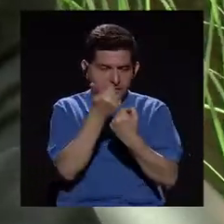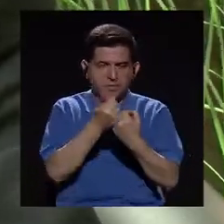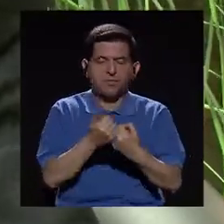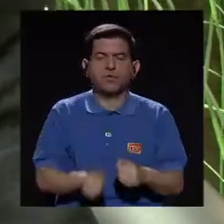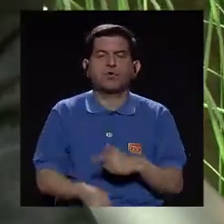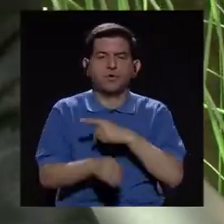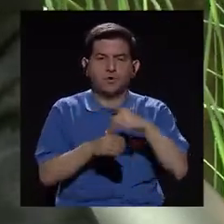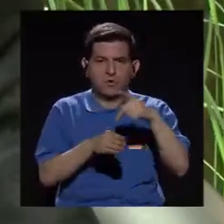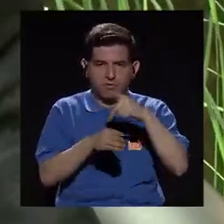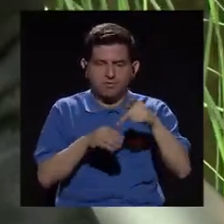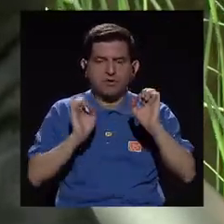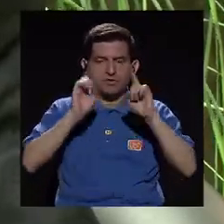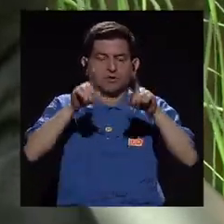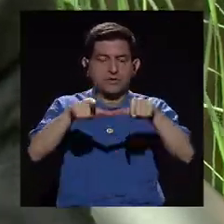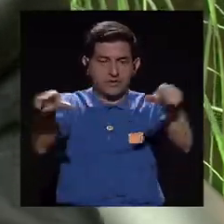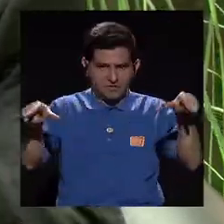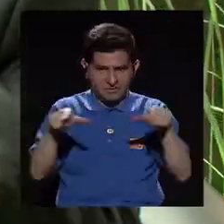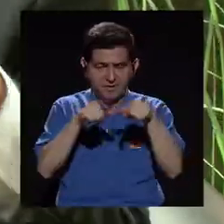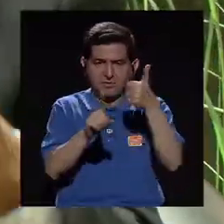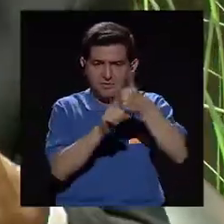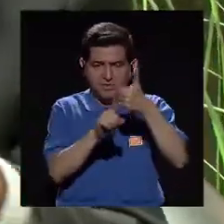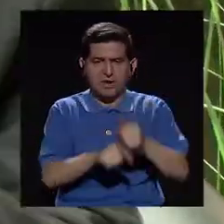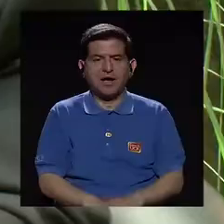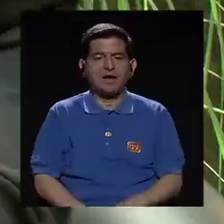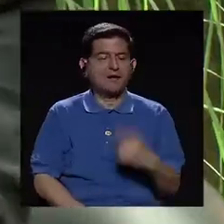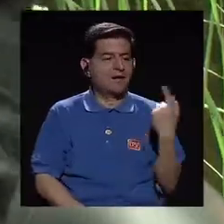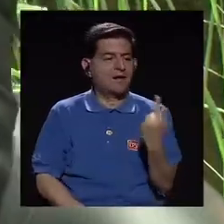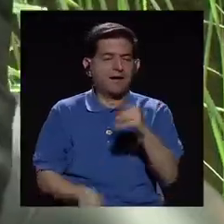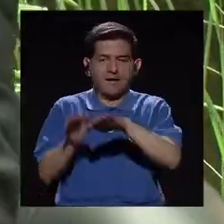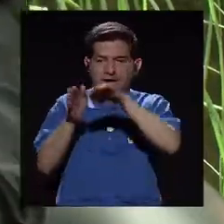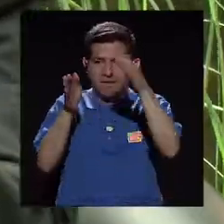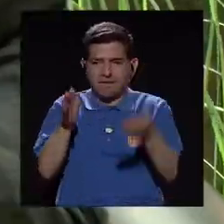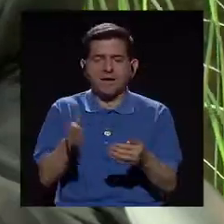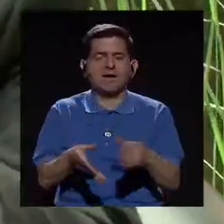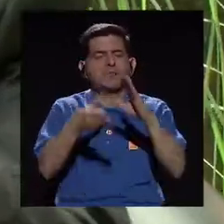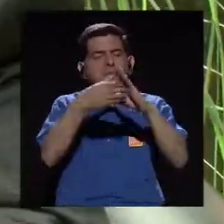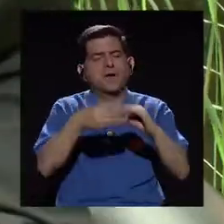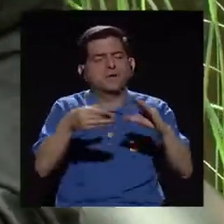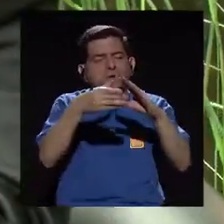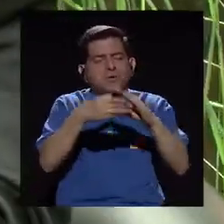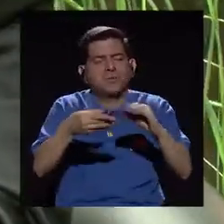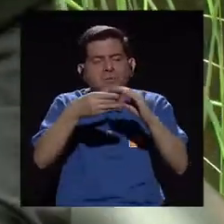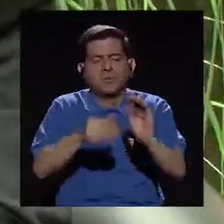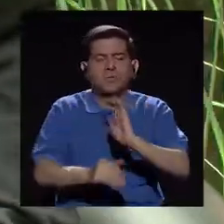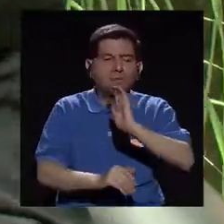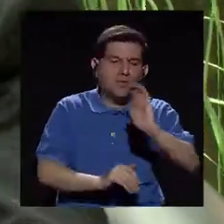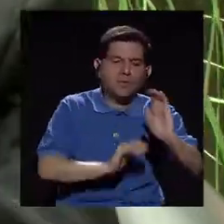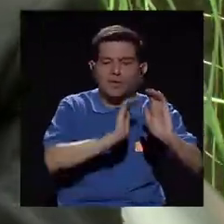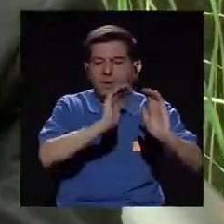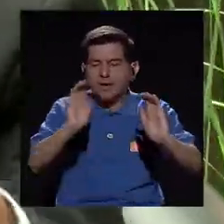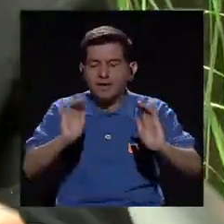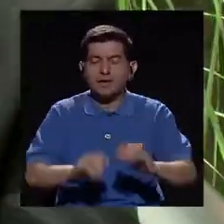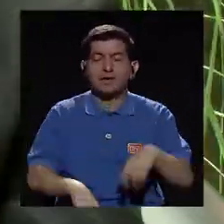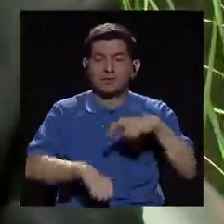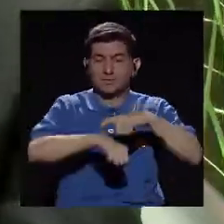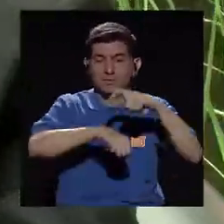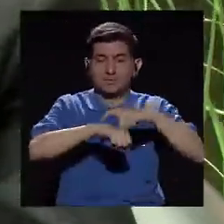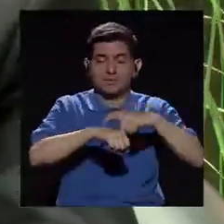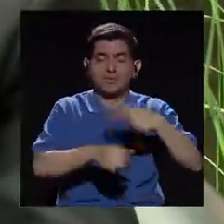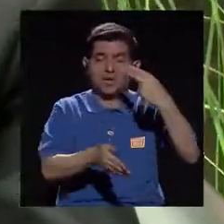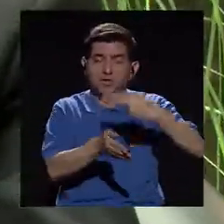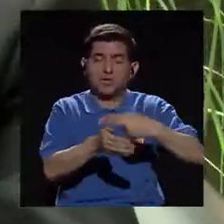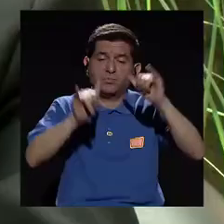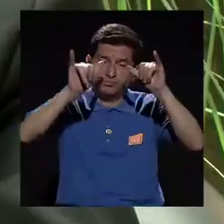apoyo, los profesionales en educación que están ahí, van de cama en cama contándole cuentos a niñas y niños que se encuentran